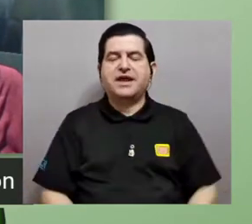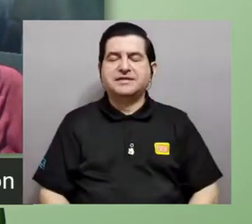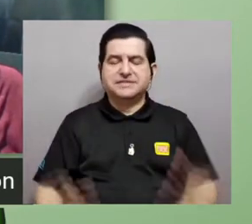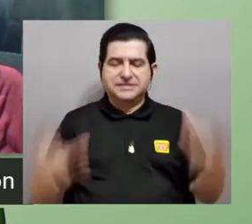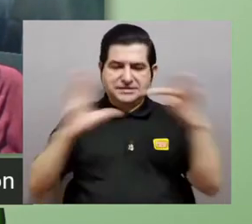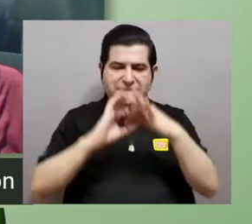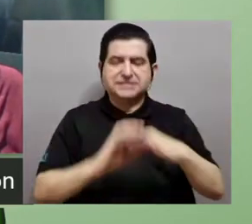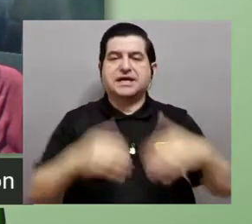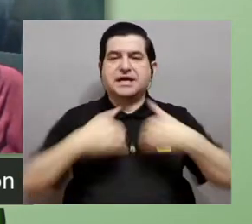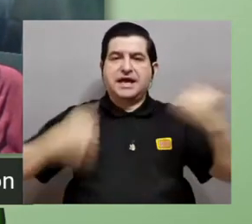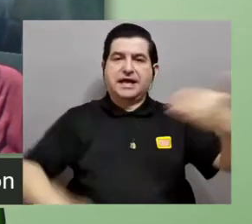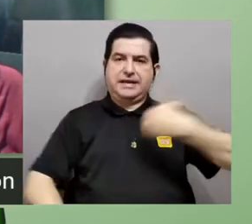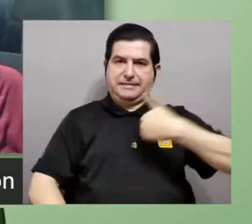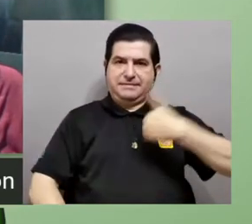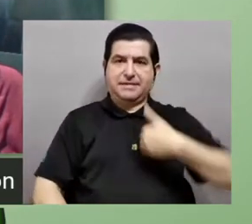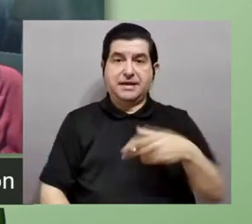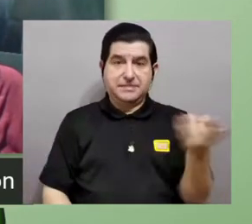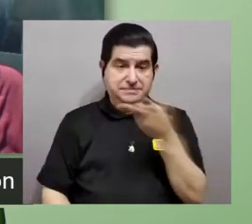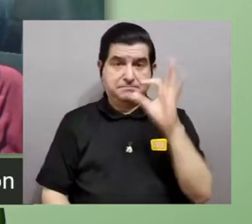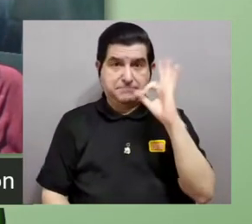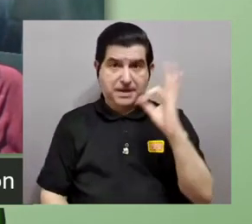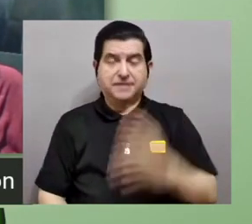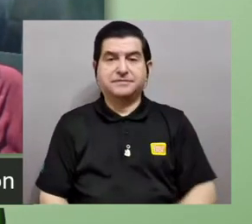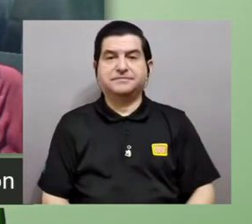Sexuales en Animales. ¿Qué tal? ¿Cómo están?